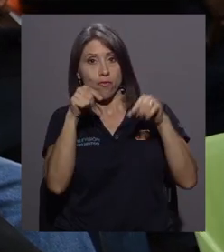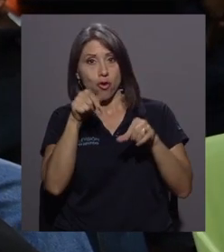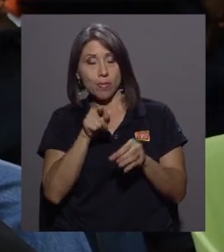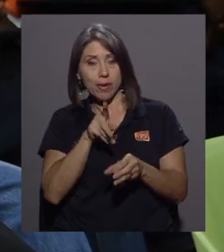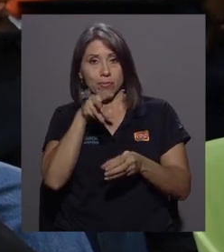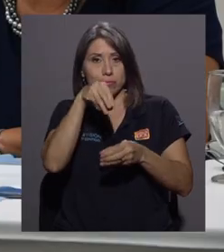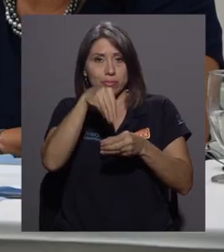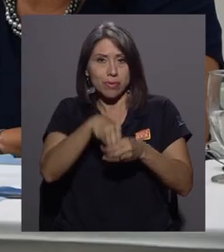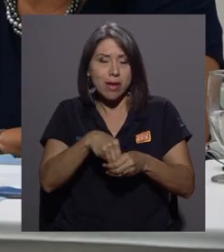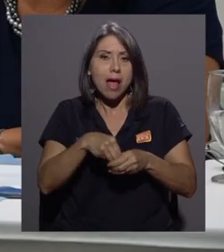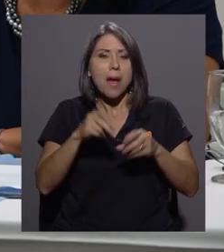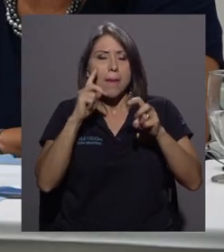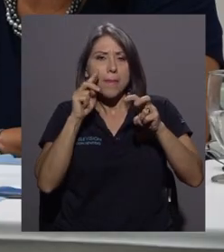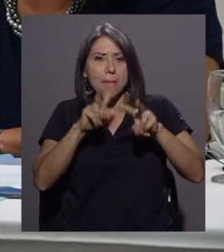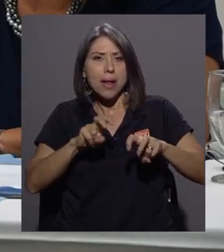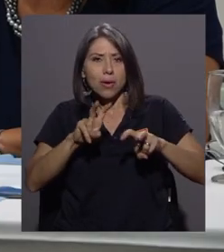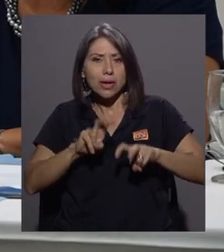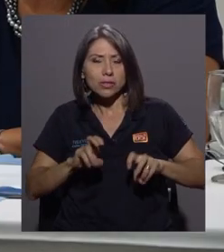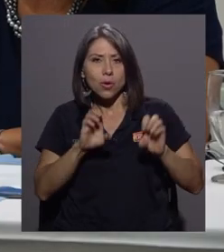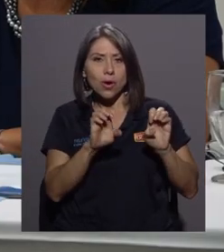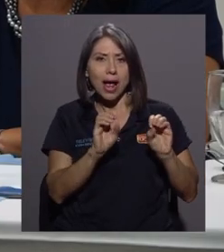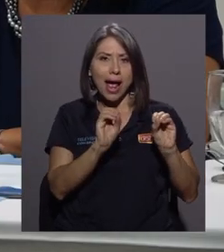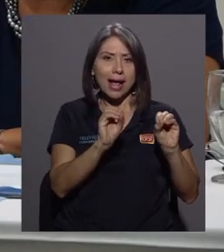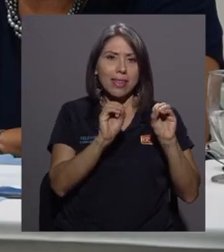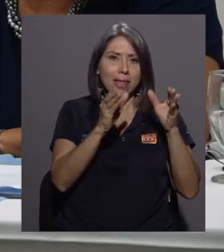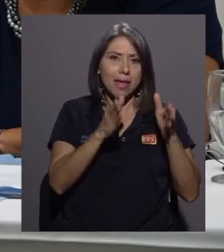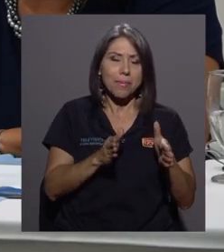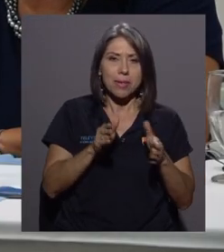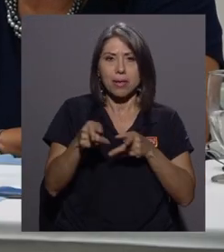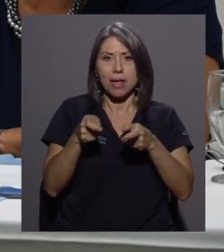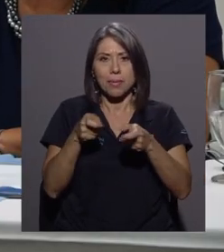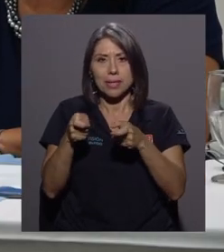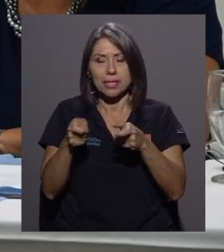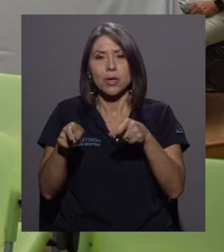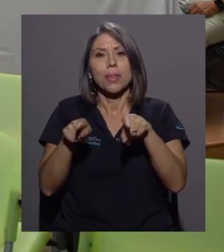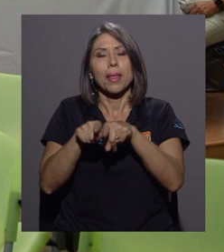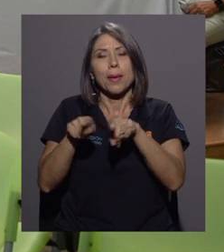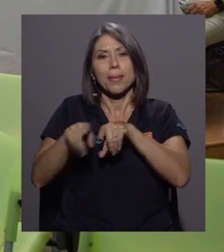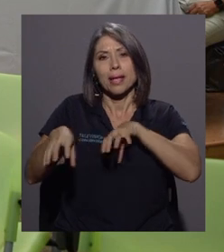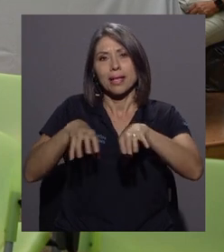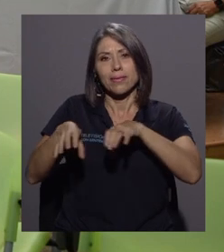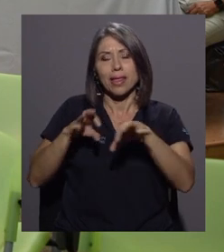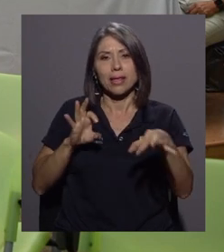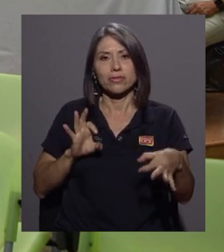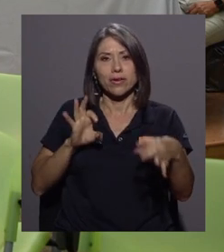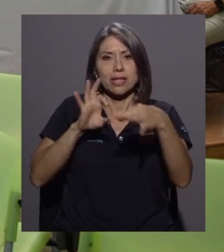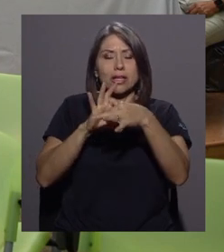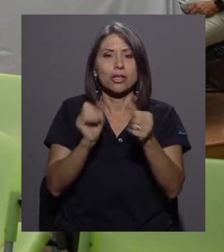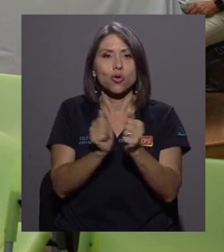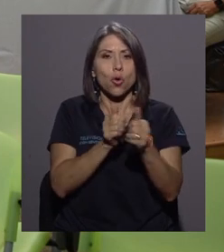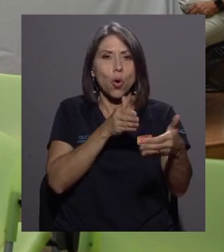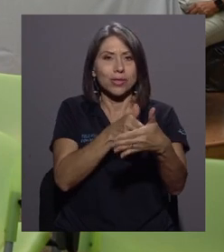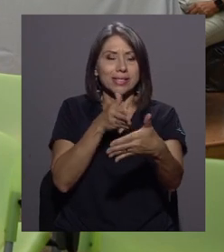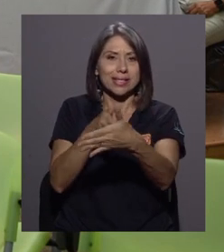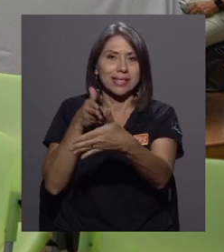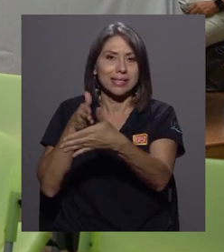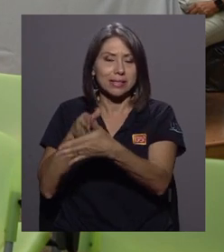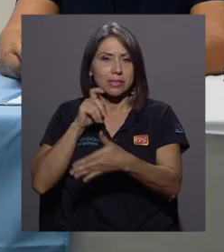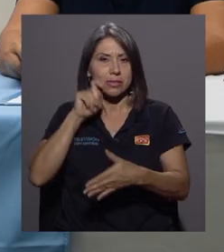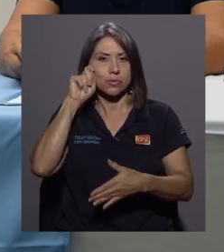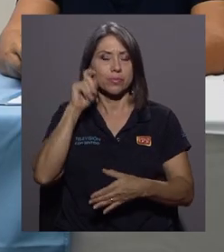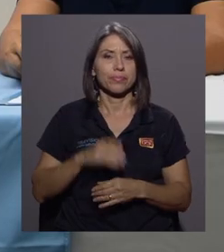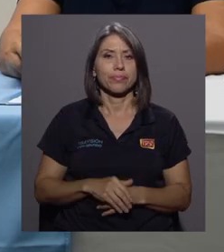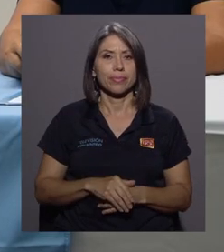aspectos académicos y administrativos, así como de las actividades relacionadas con el hostigamiento y acoso sexual.